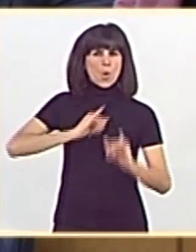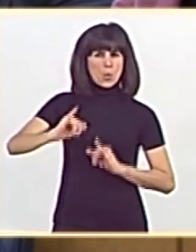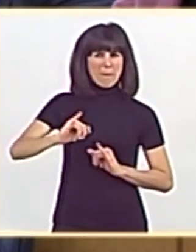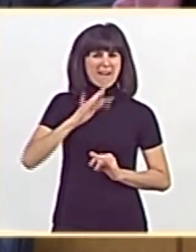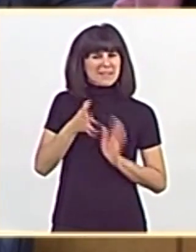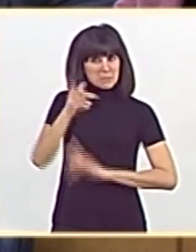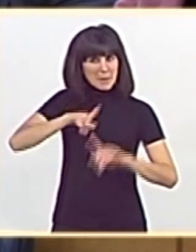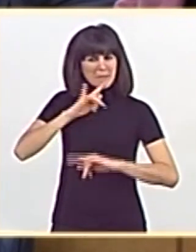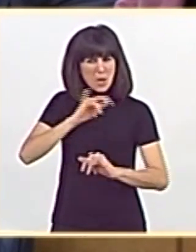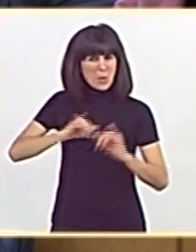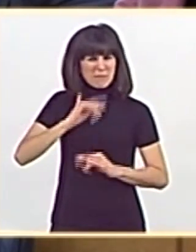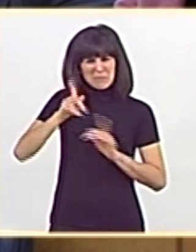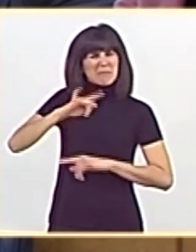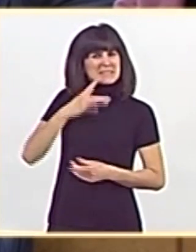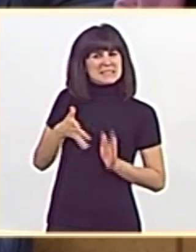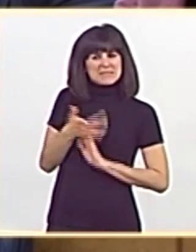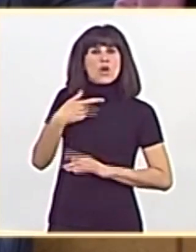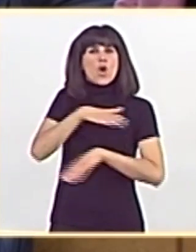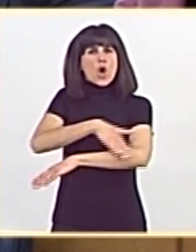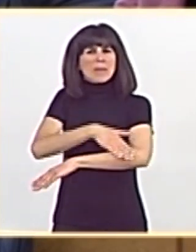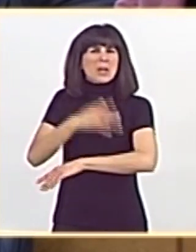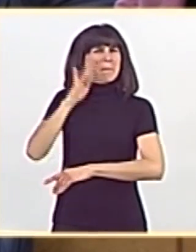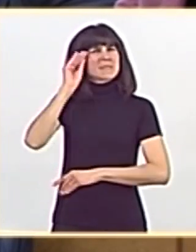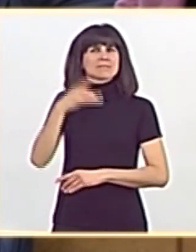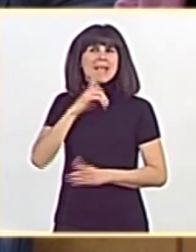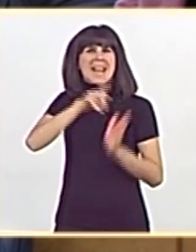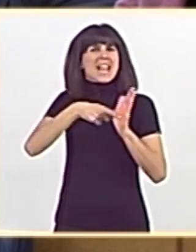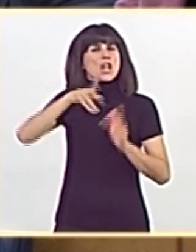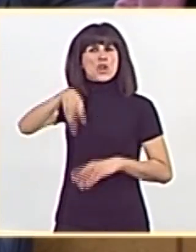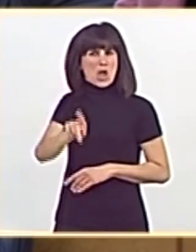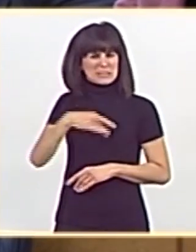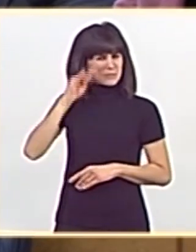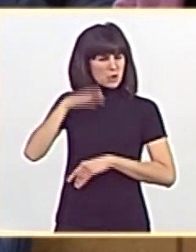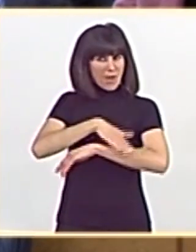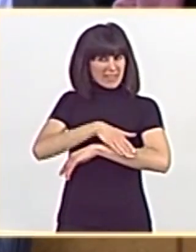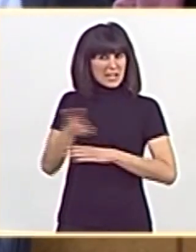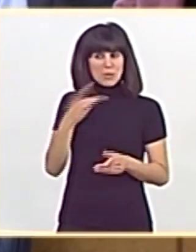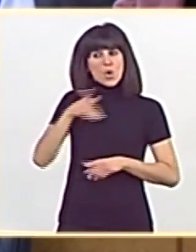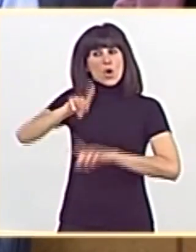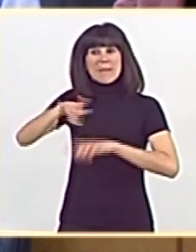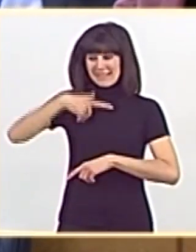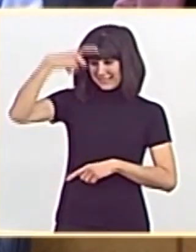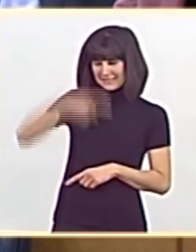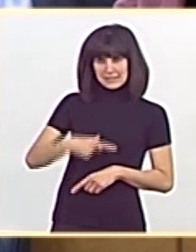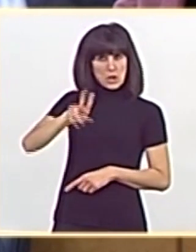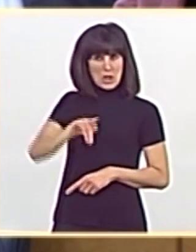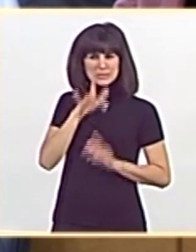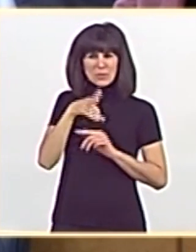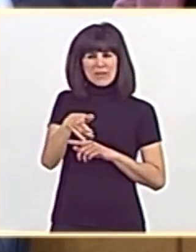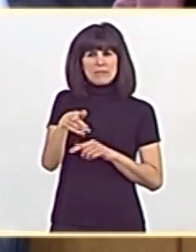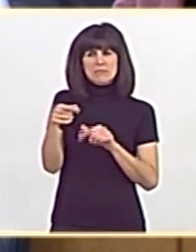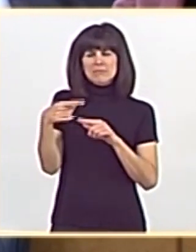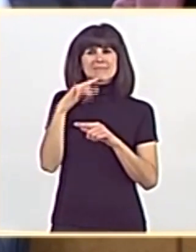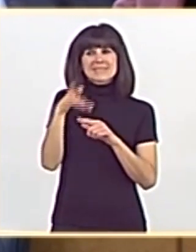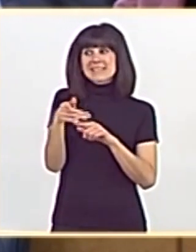problema, señorías. Es que ustedes consideran a este Gobierno ilegítimo. Por tanto, ustedes no es que tengan un problema conmigo, porque su predecesor lo hizo